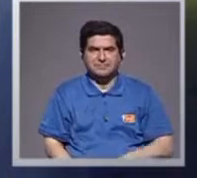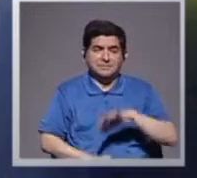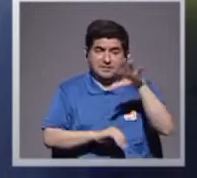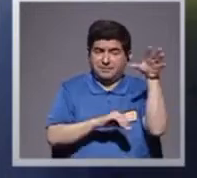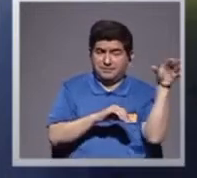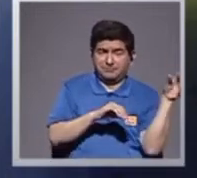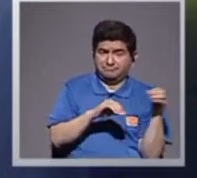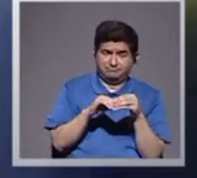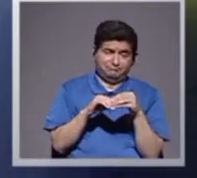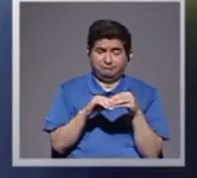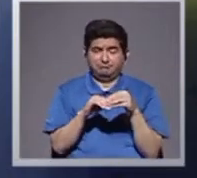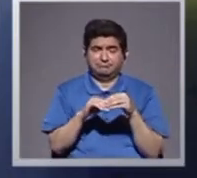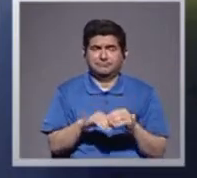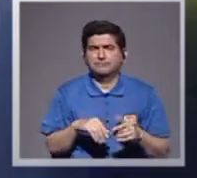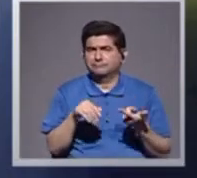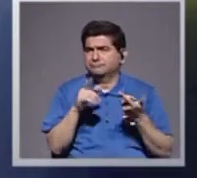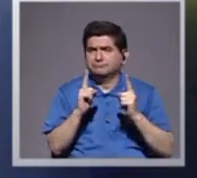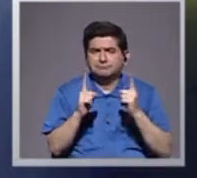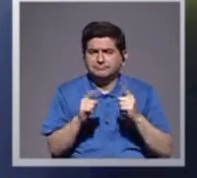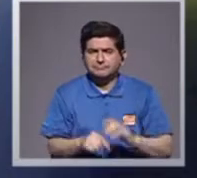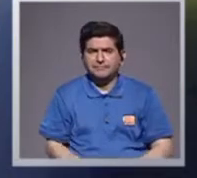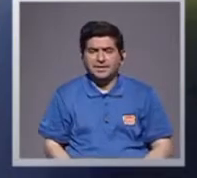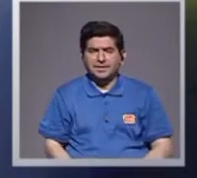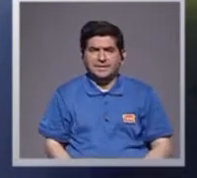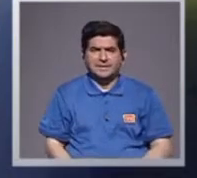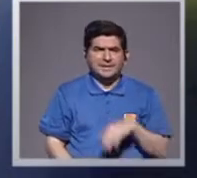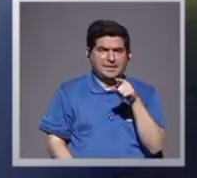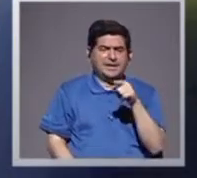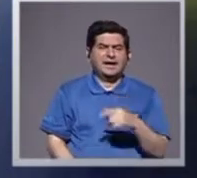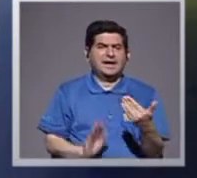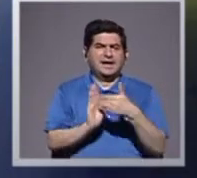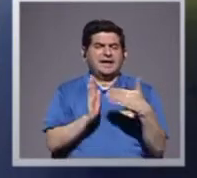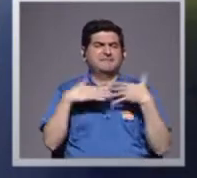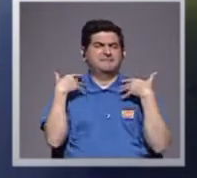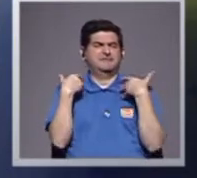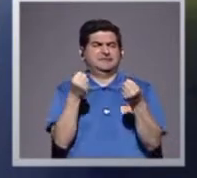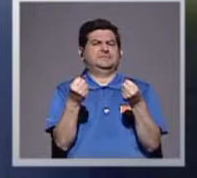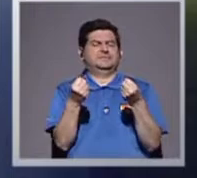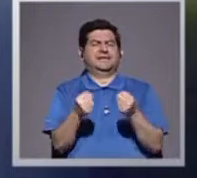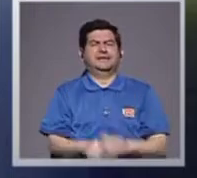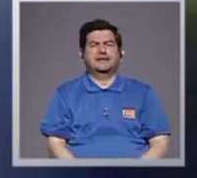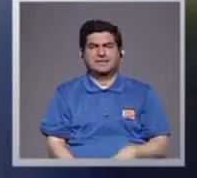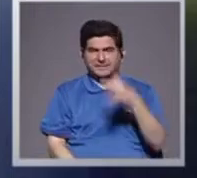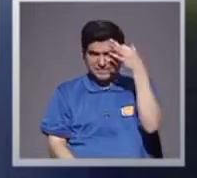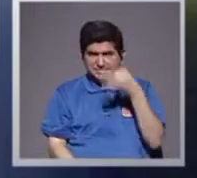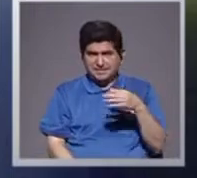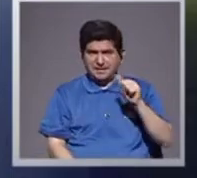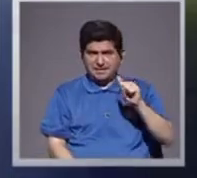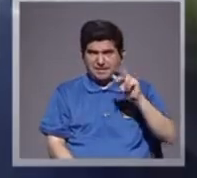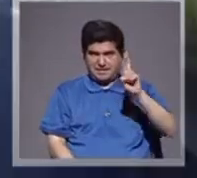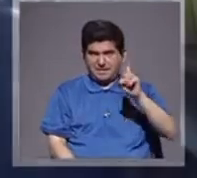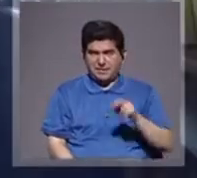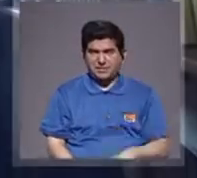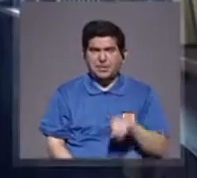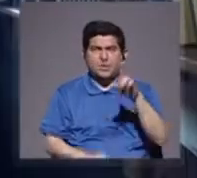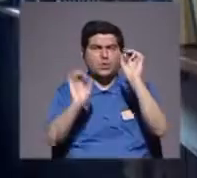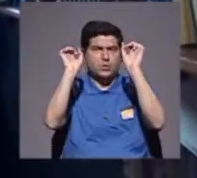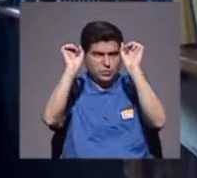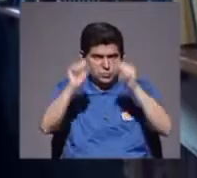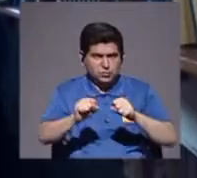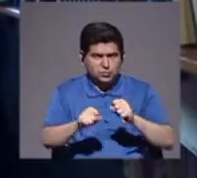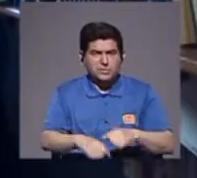tenía consideraciones sobre la salud. Tal vez, si le parece, don Álvaro, si usted